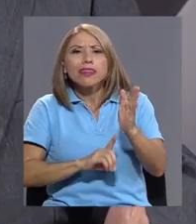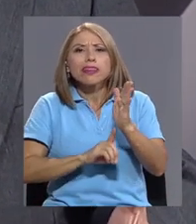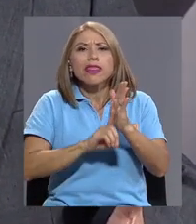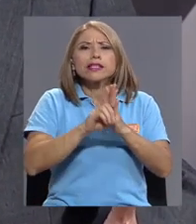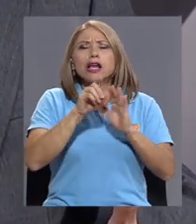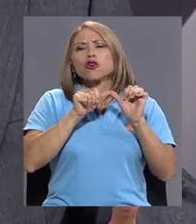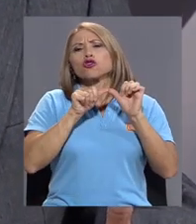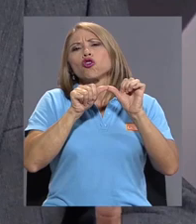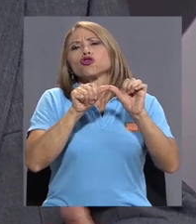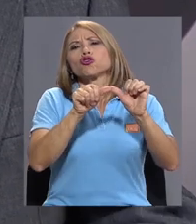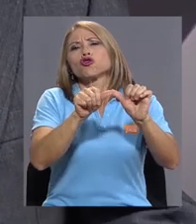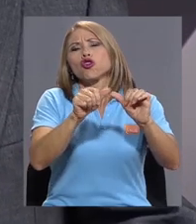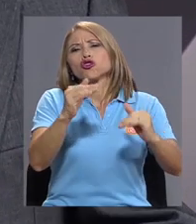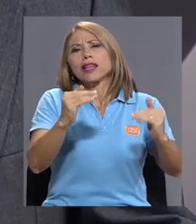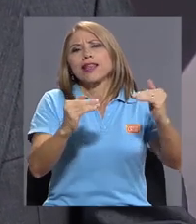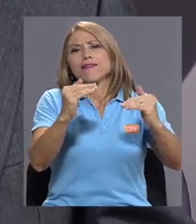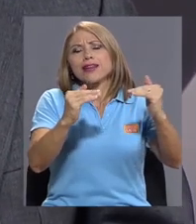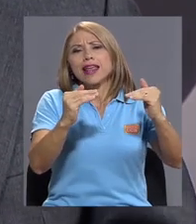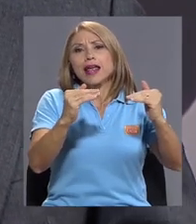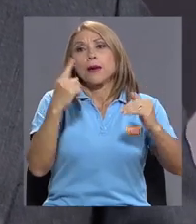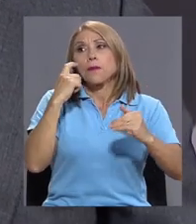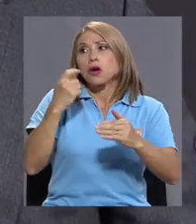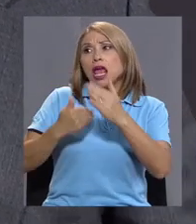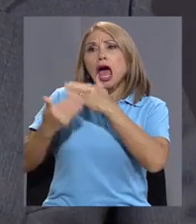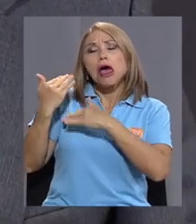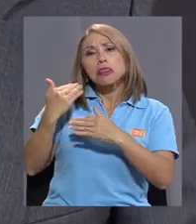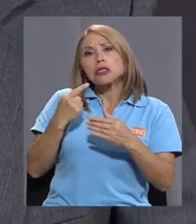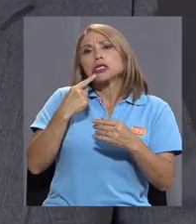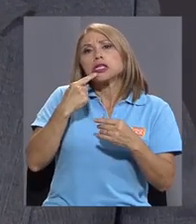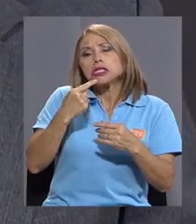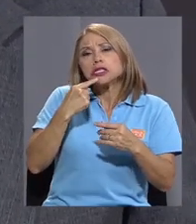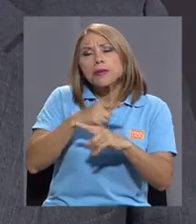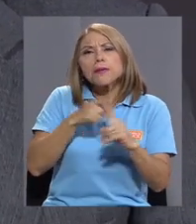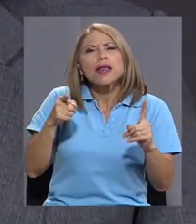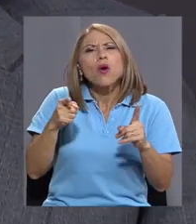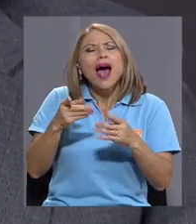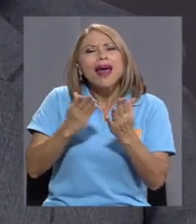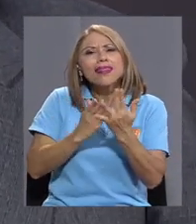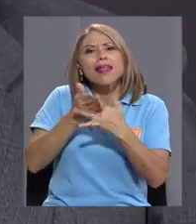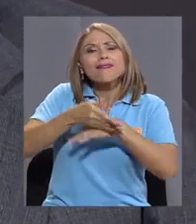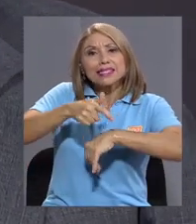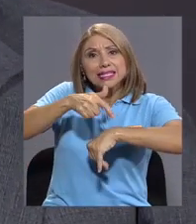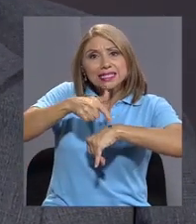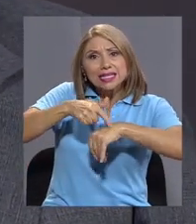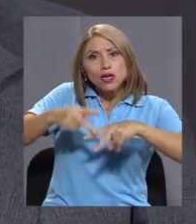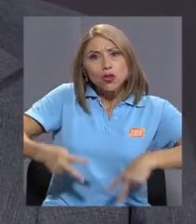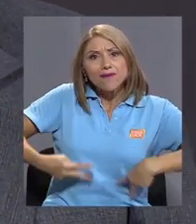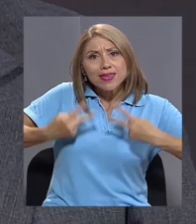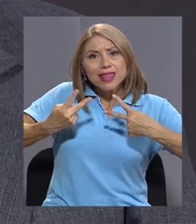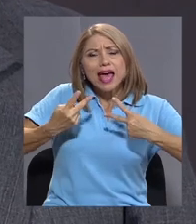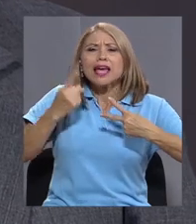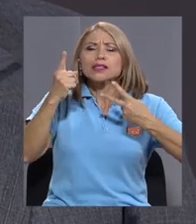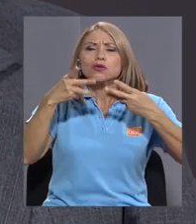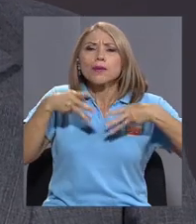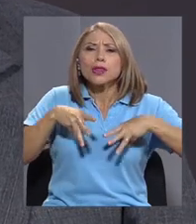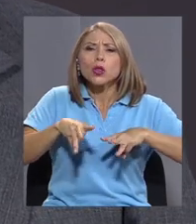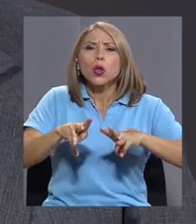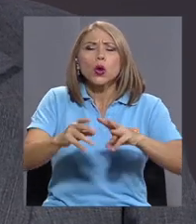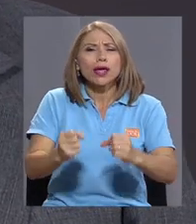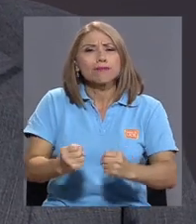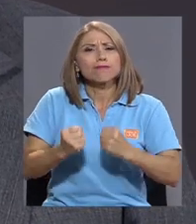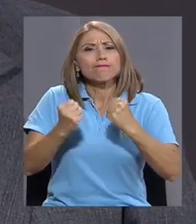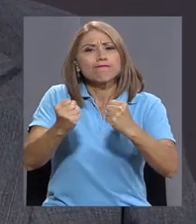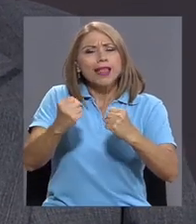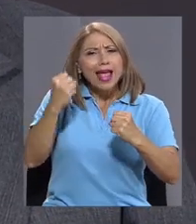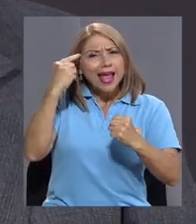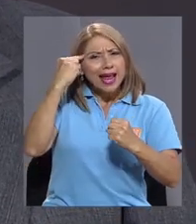algo muy retórico y por medio del ciclo de vida, lo que hace es una metodología robusta, científica, que calcula